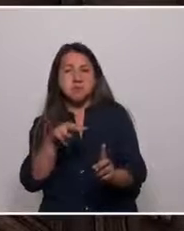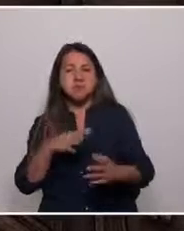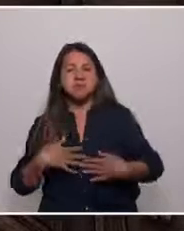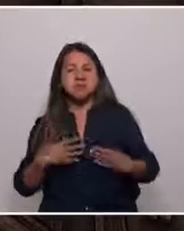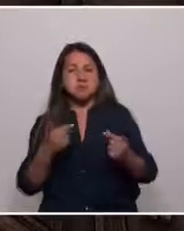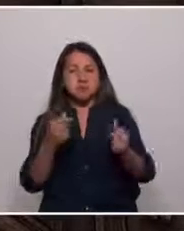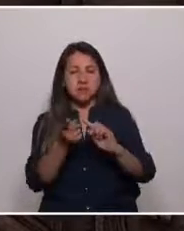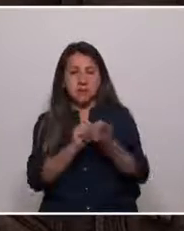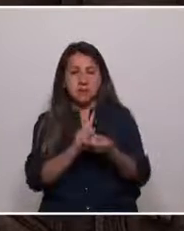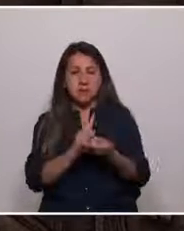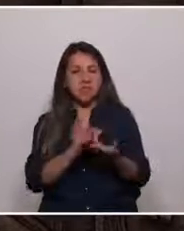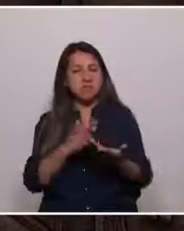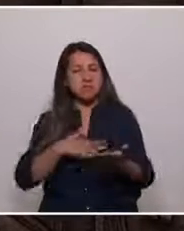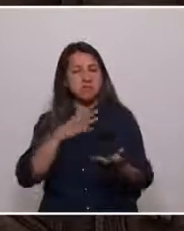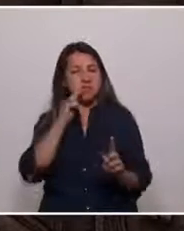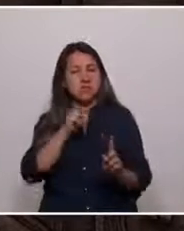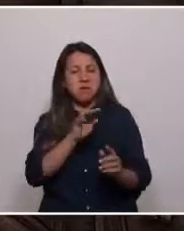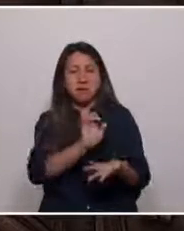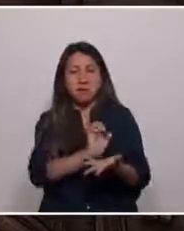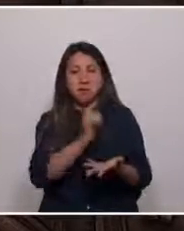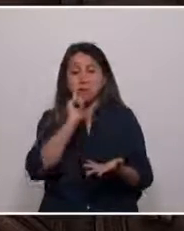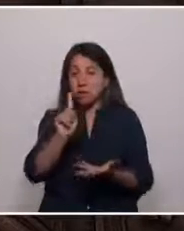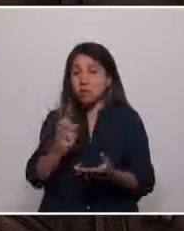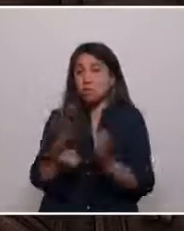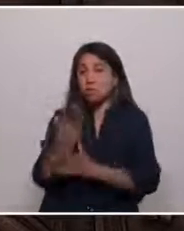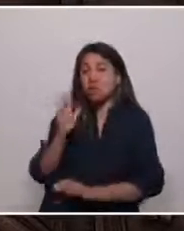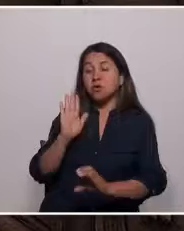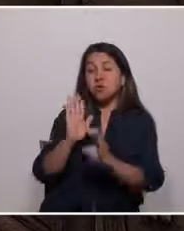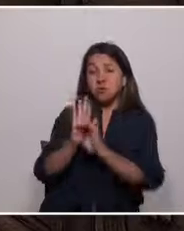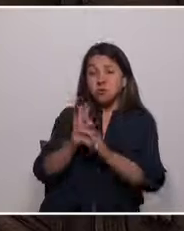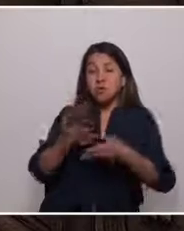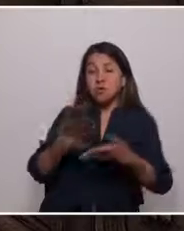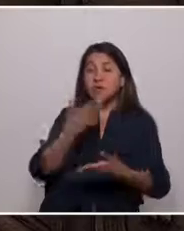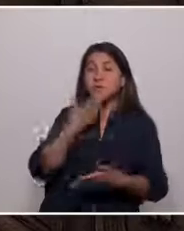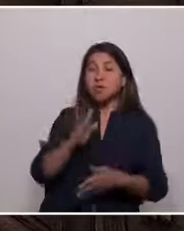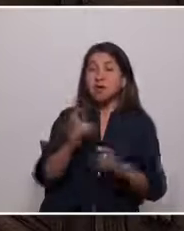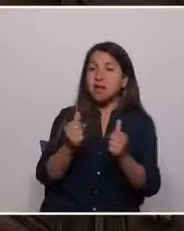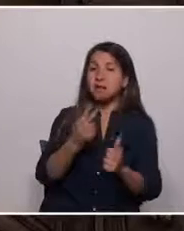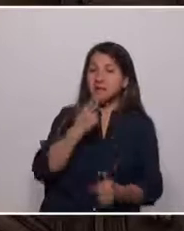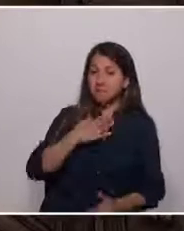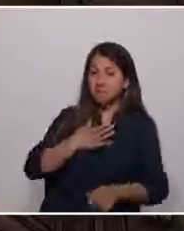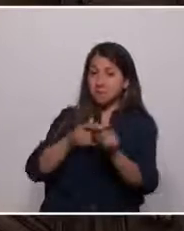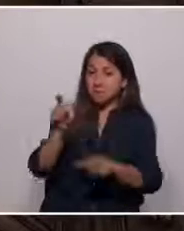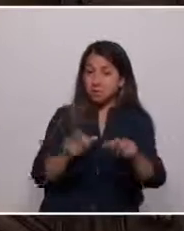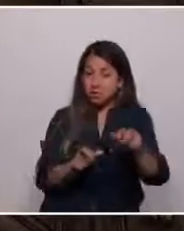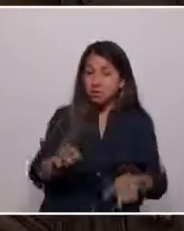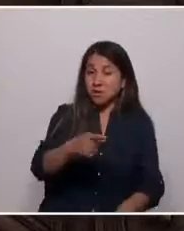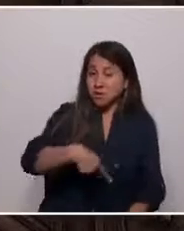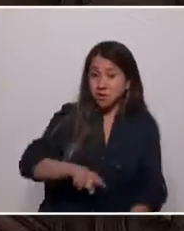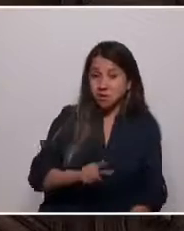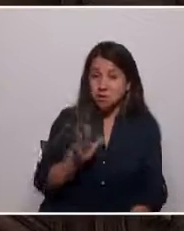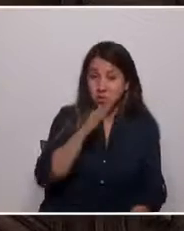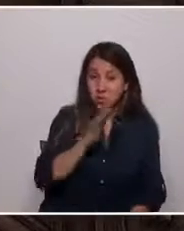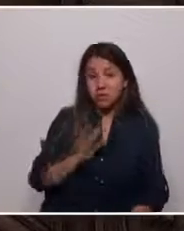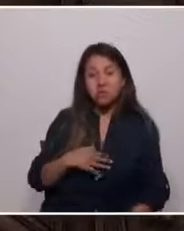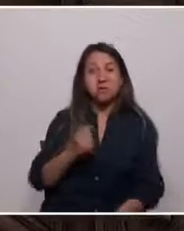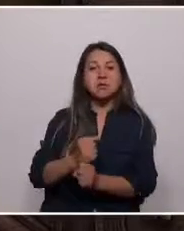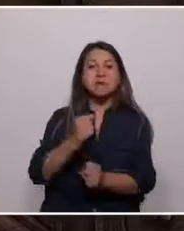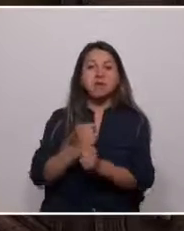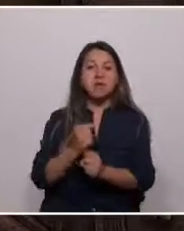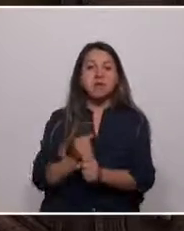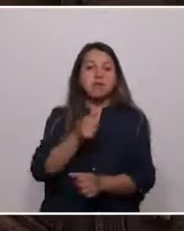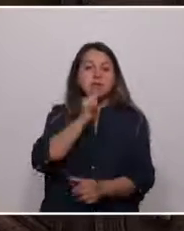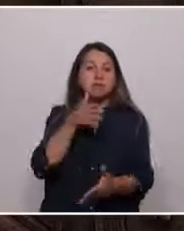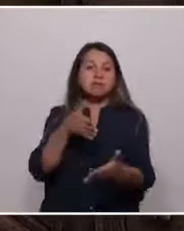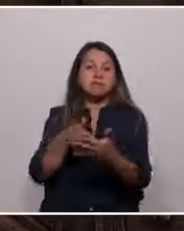Pero si la nueva constitución no posibilita mejoras en la calidad de vida de las personas, la tarea quedará inconclusa